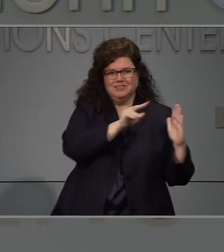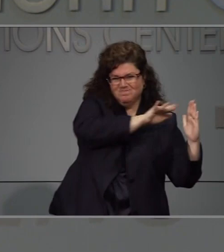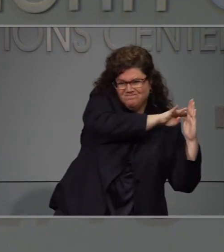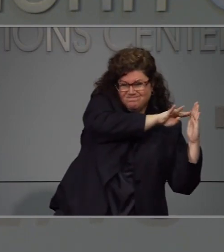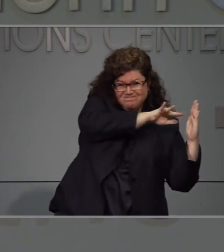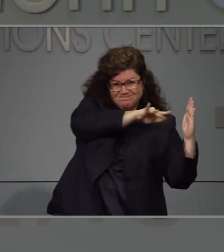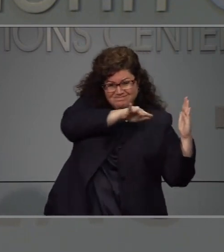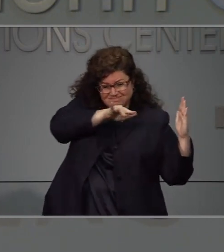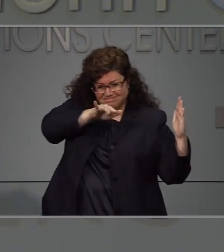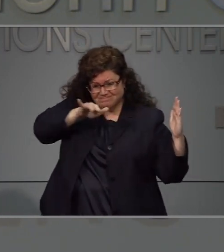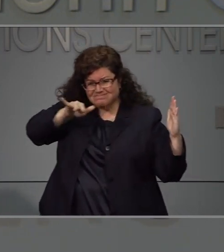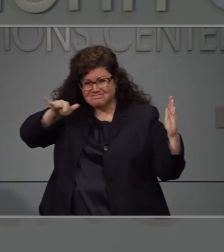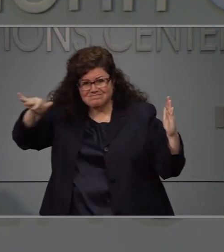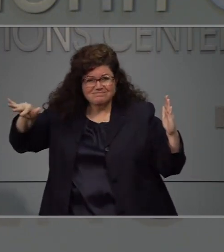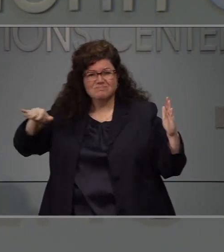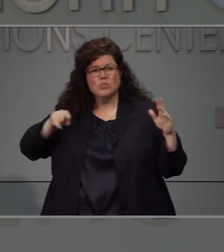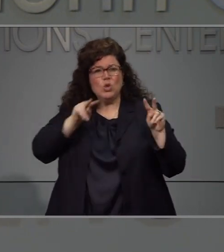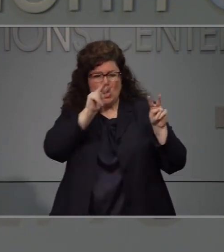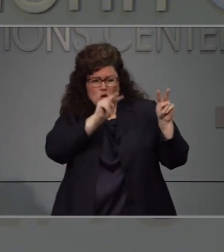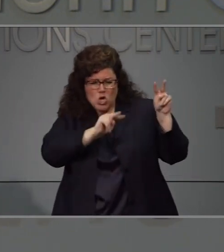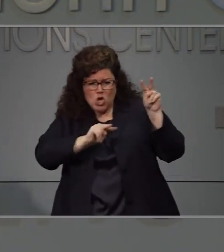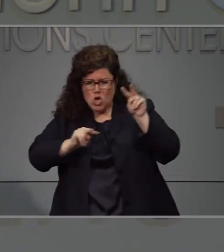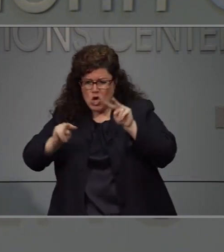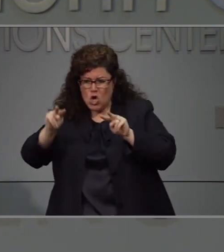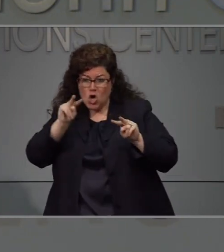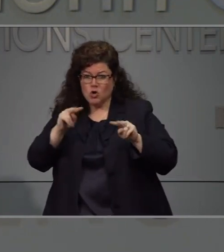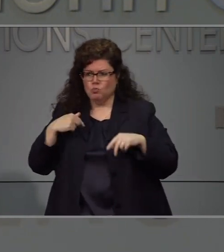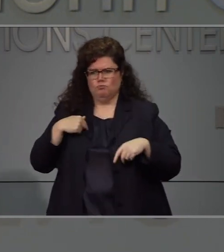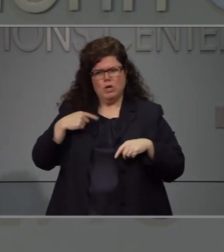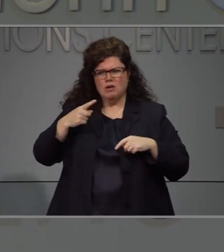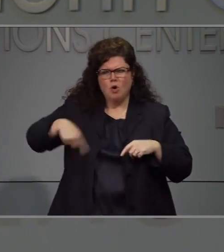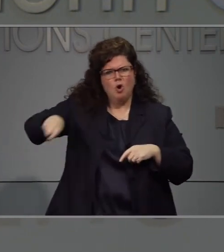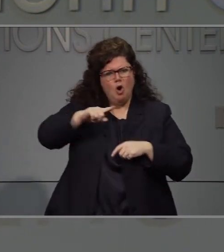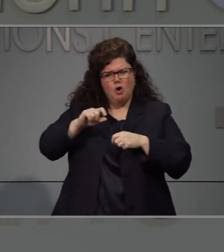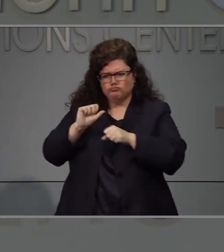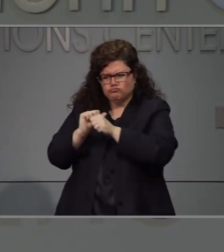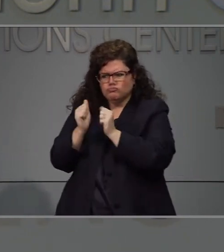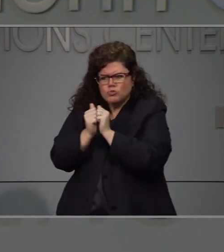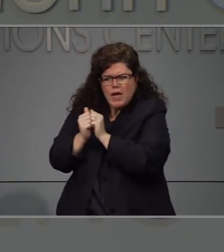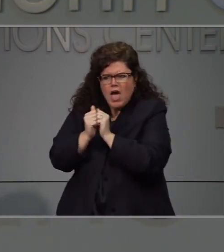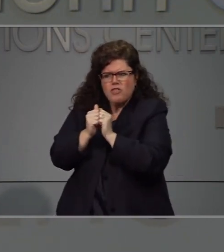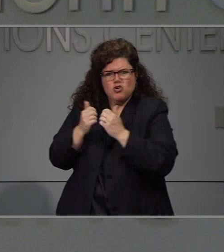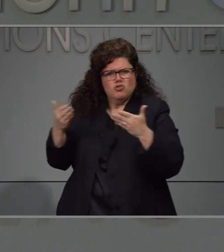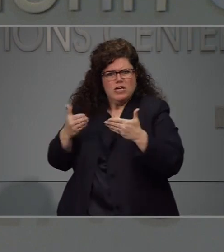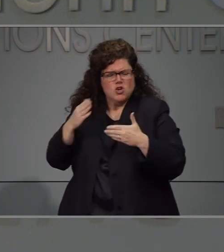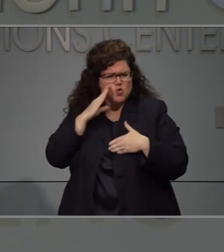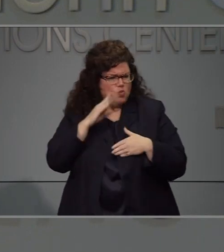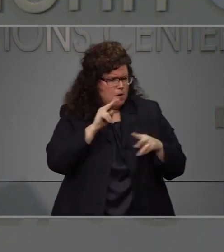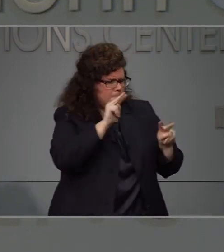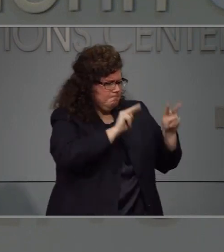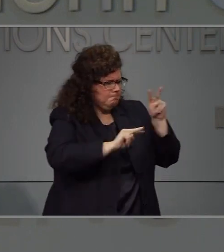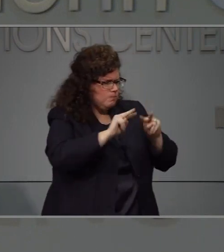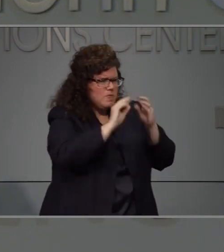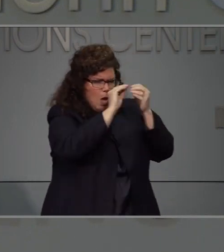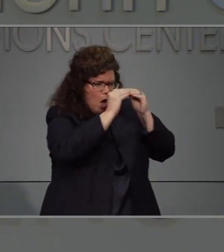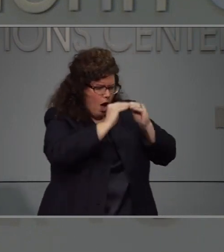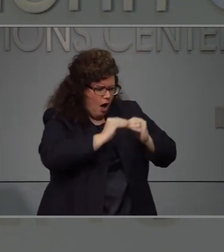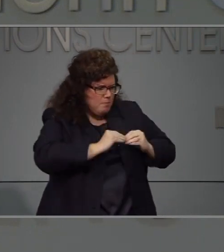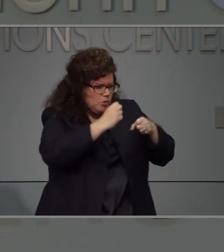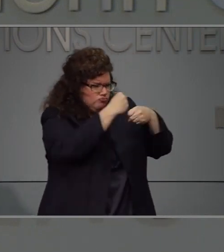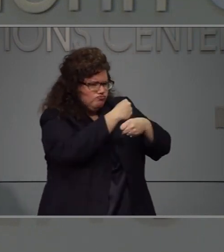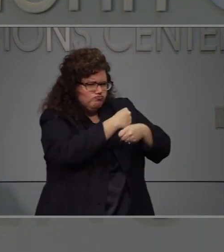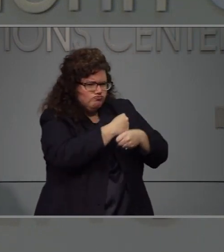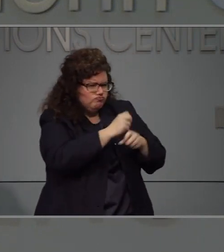semanas para ver los datos y ver en donde nos encontramos, vamos a reunir todas las tendencias y esperamos que